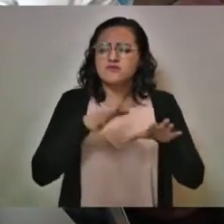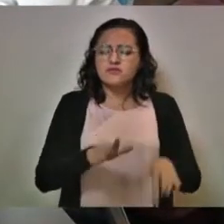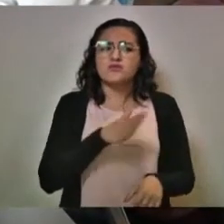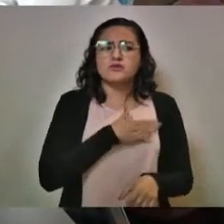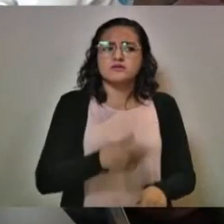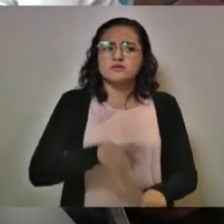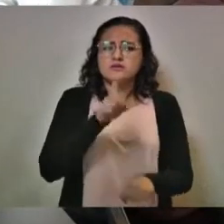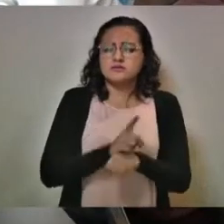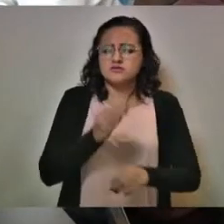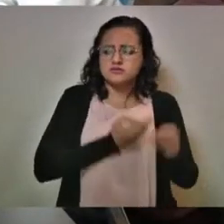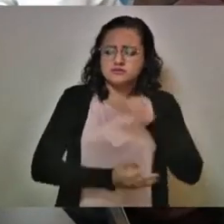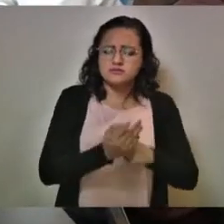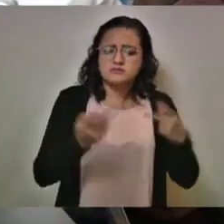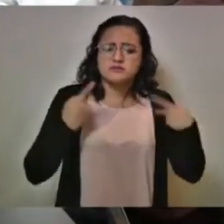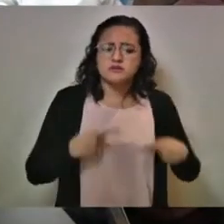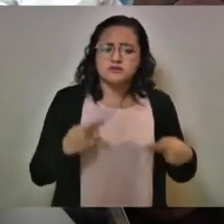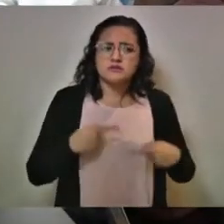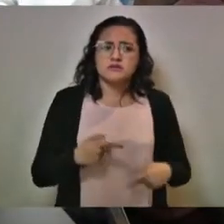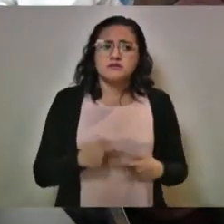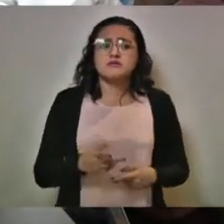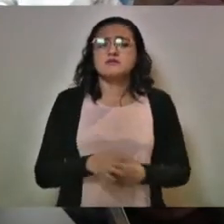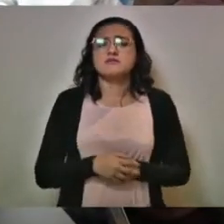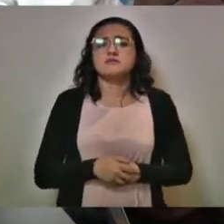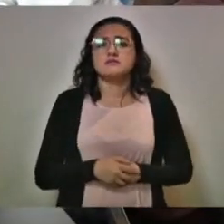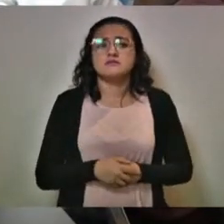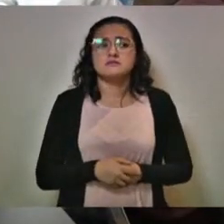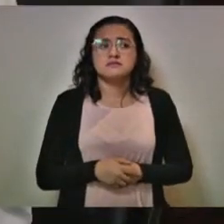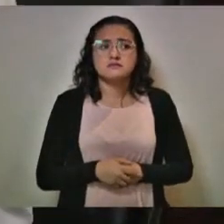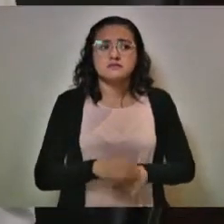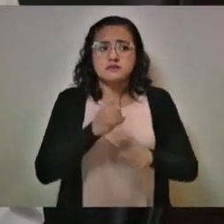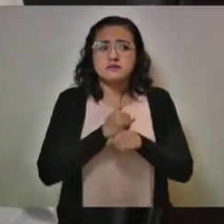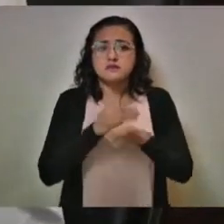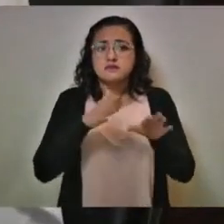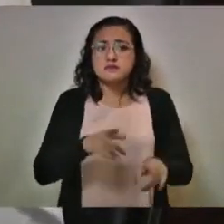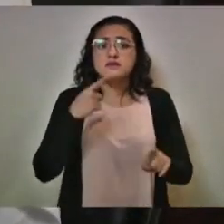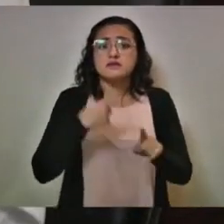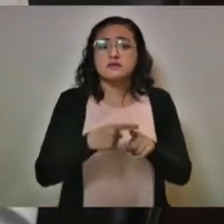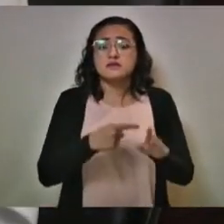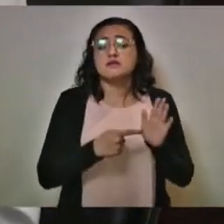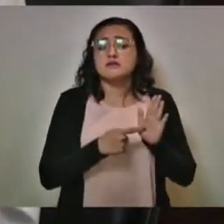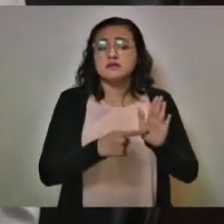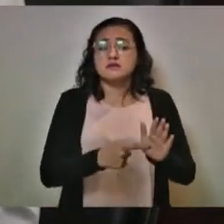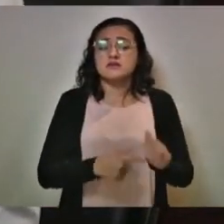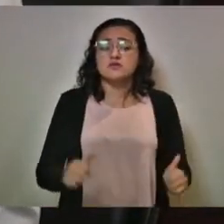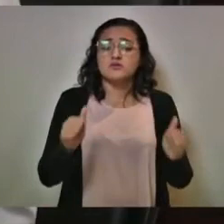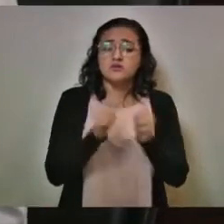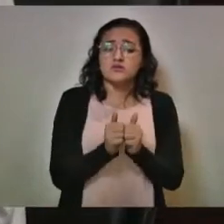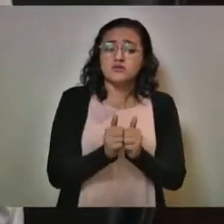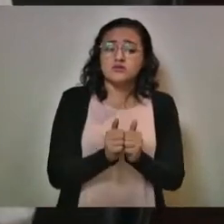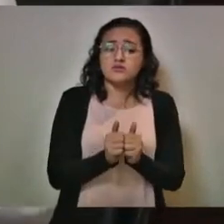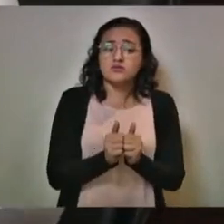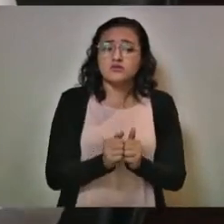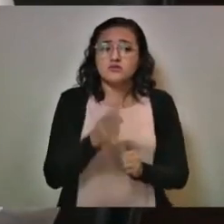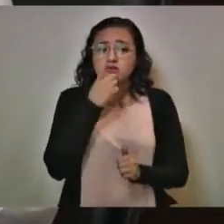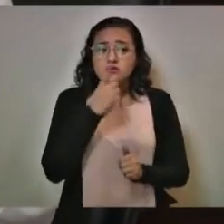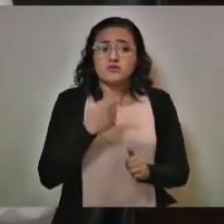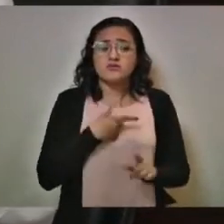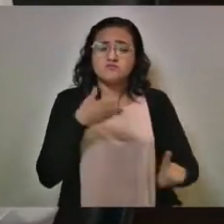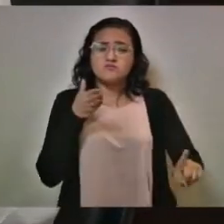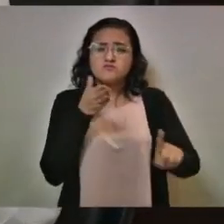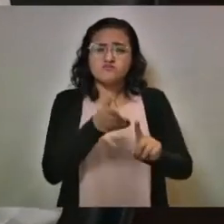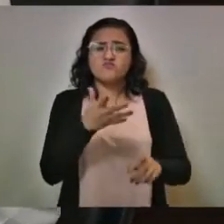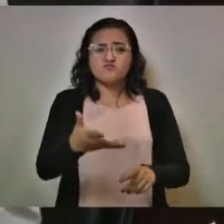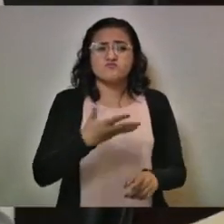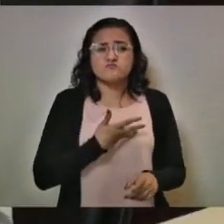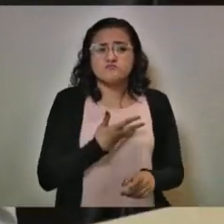a todos los presentes y a los medios de comunicación. Informar que se cumplió con la instrucción y el objetivo que